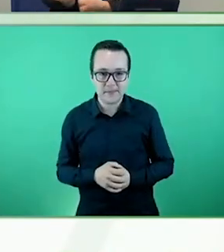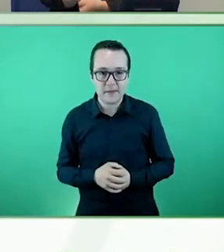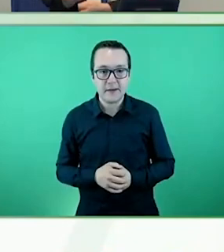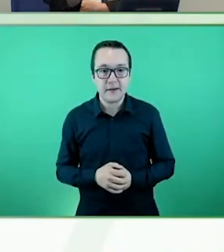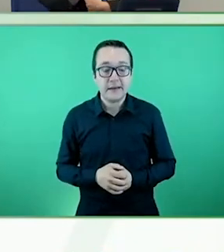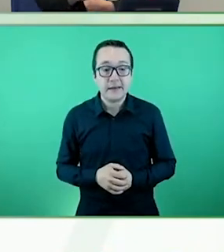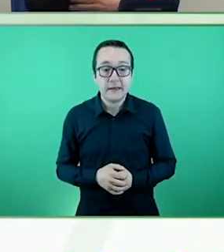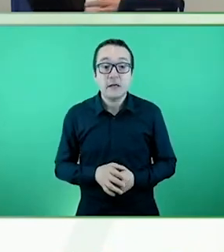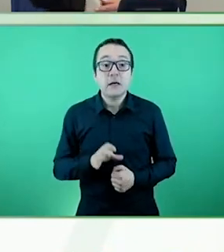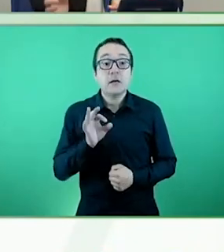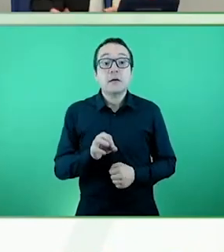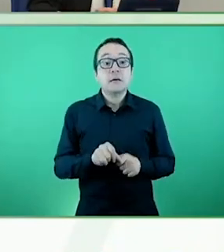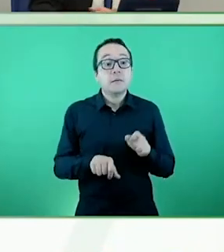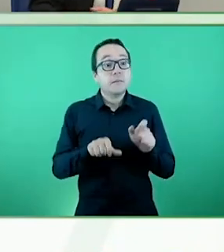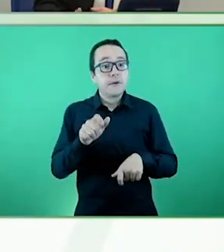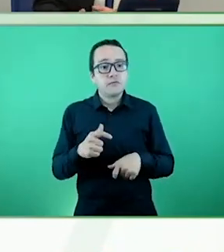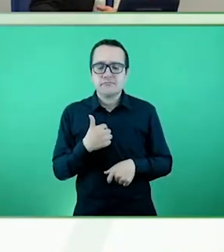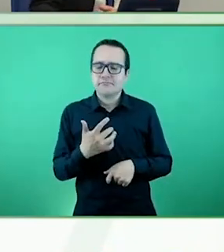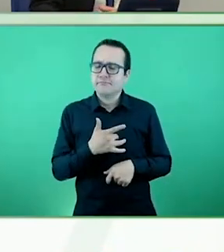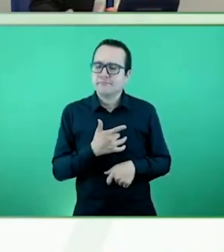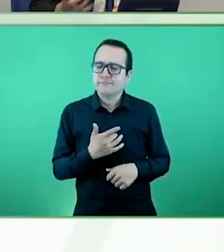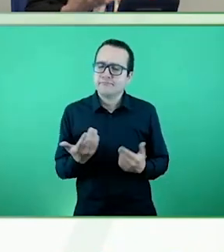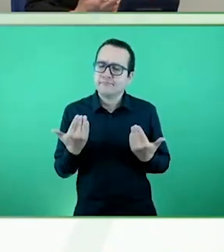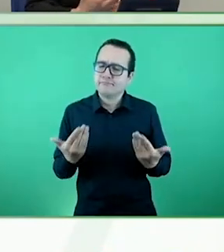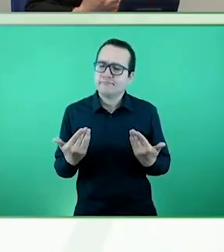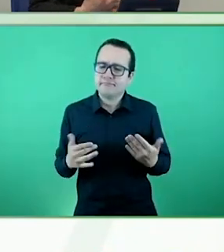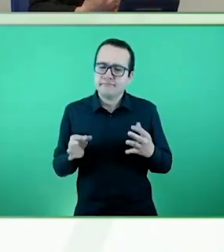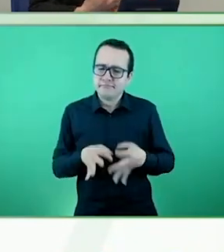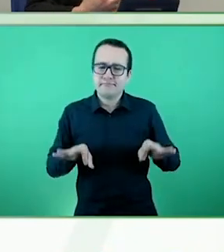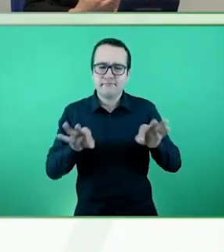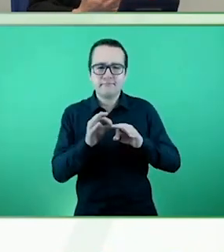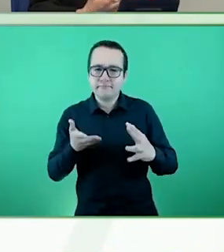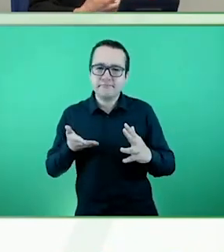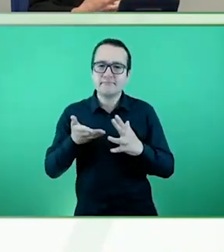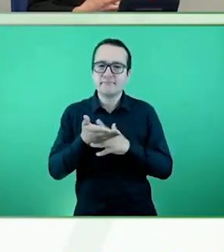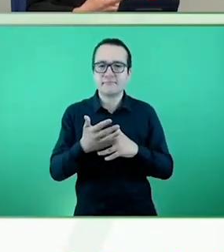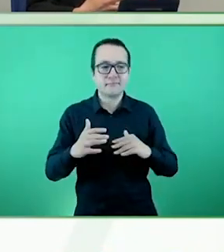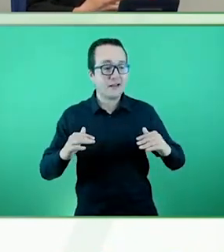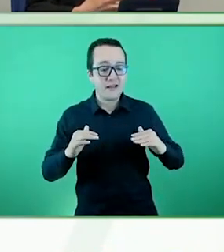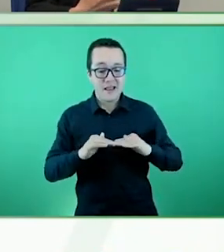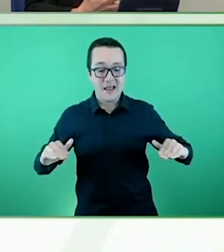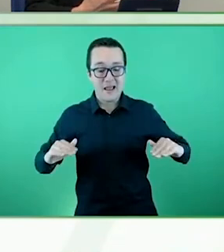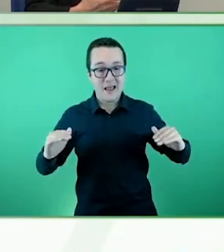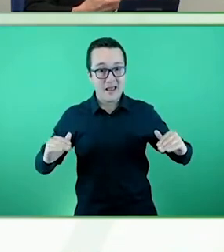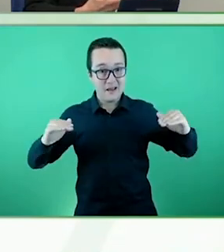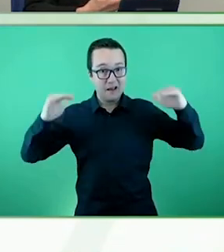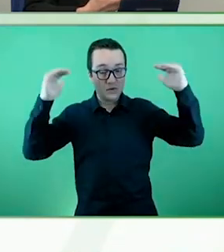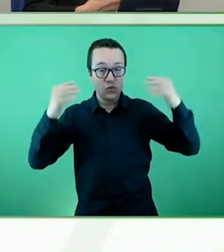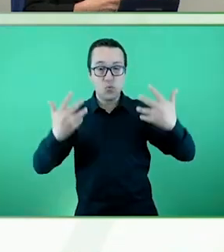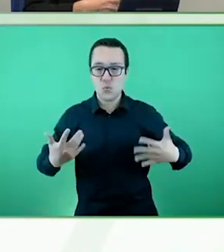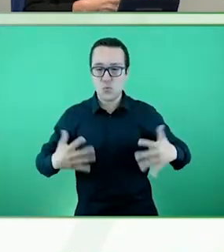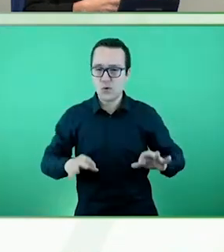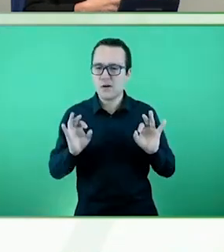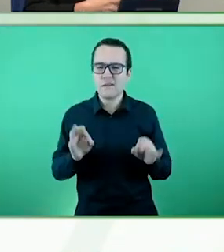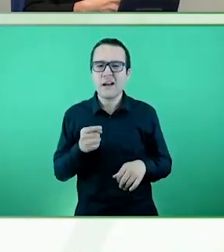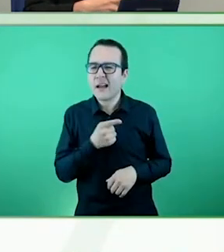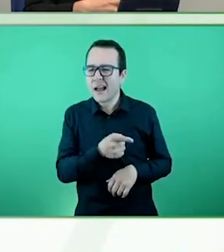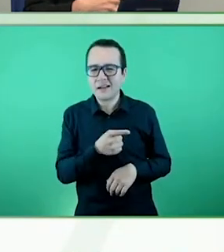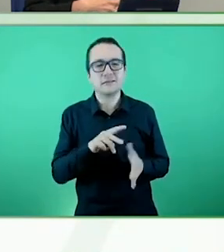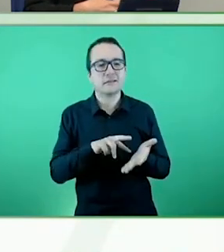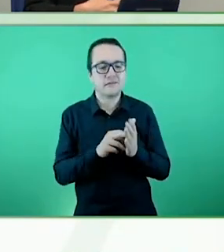usuarios al decidir entrar a los apartamentos, sobre todo que son apartamentos totalmente accesibles y